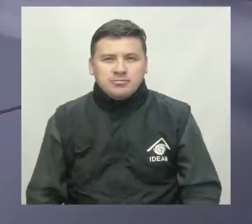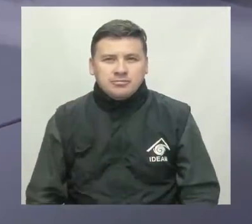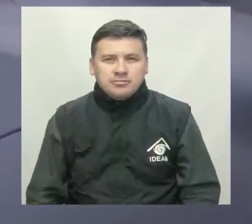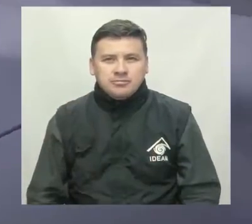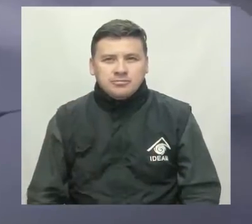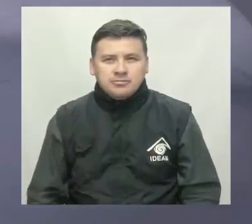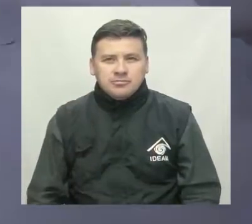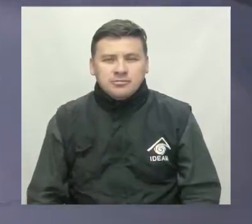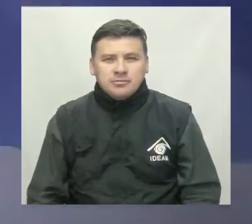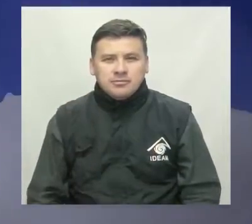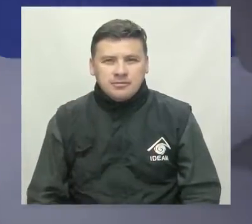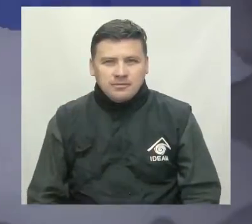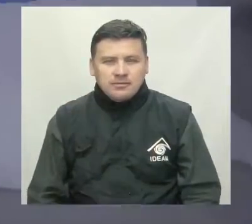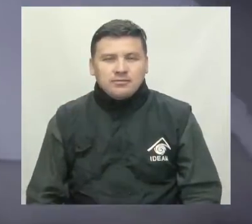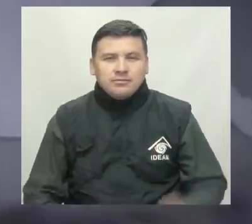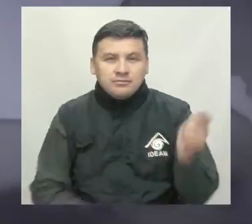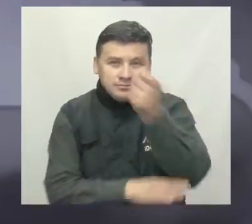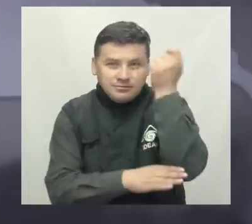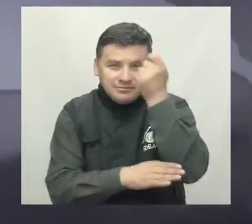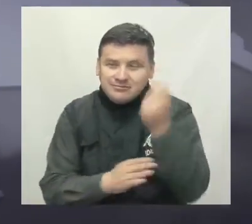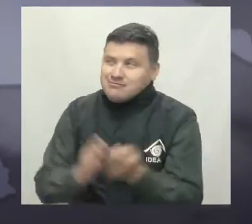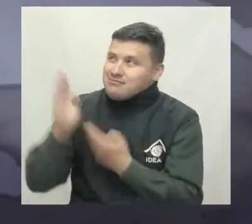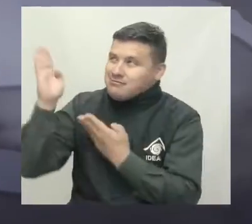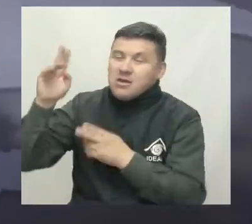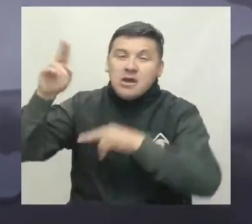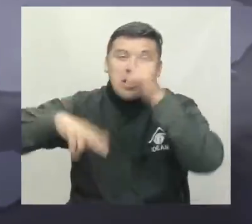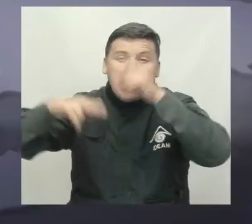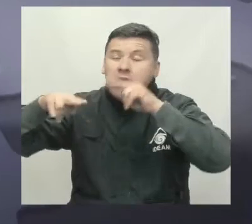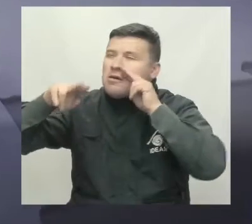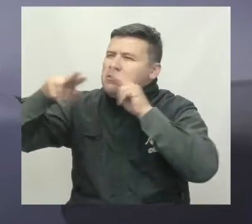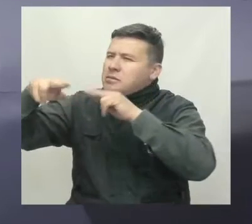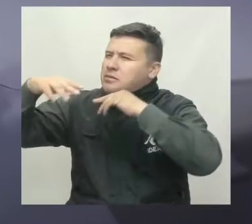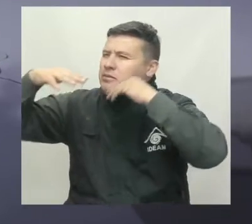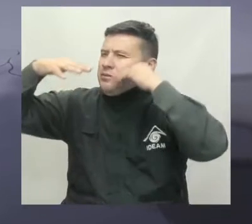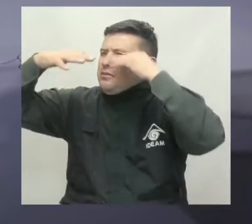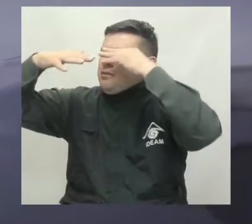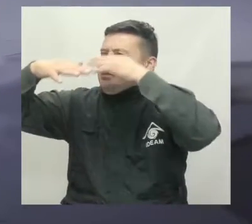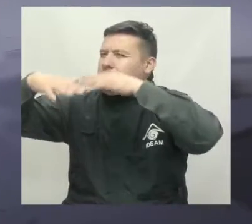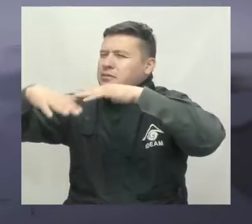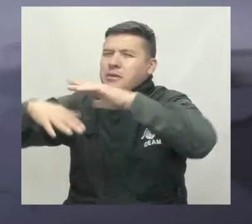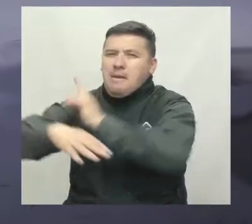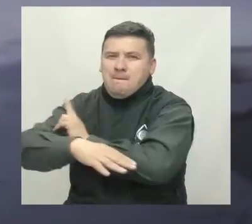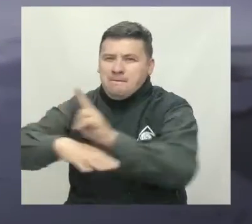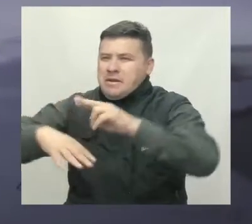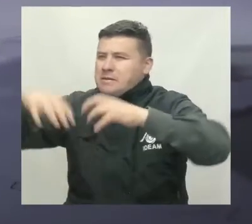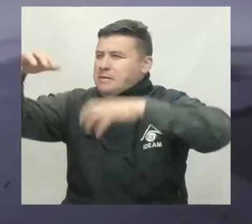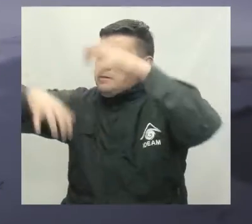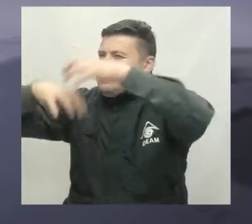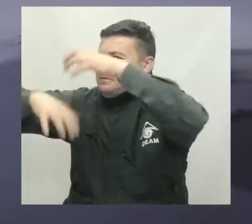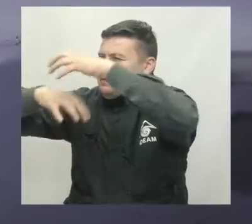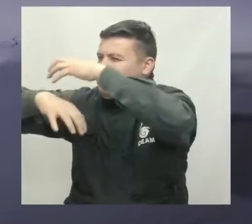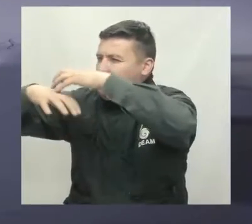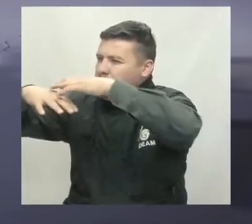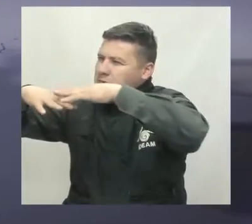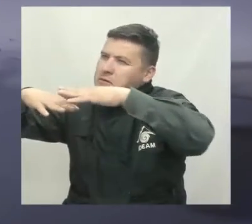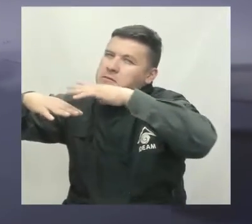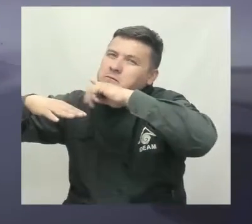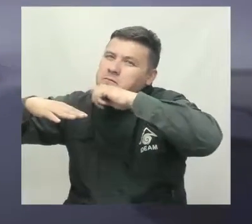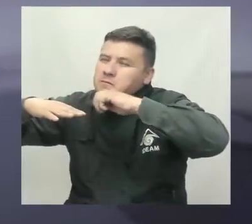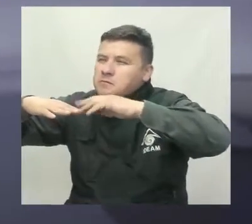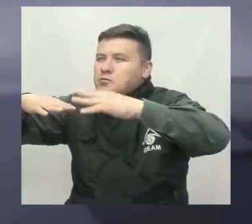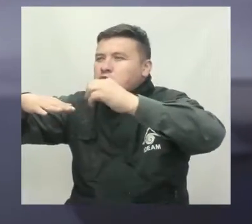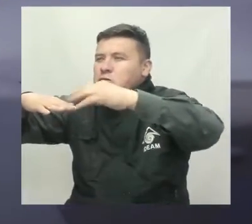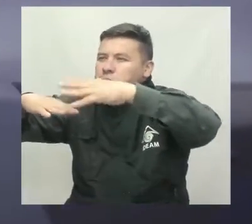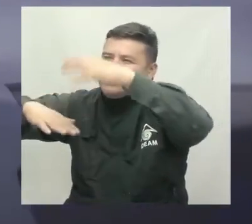dispersas en el macizo colombiano y en áreas de Caldas y Risaralda. Hacia los llanos orientales se presentarán paisajes entre parcial a mayormente